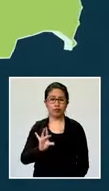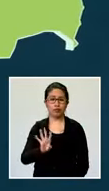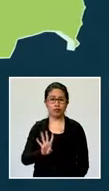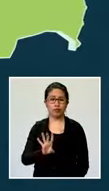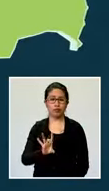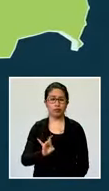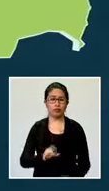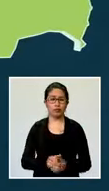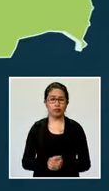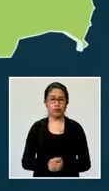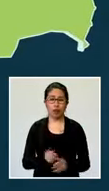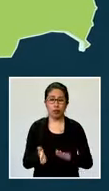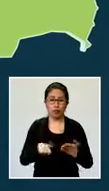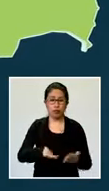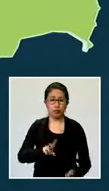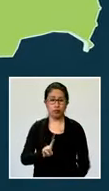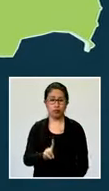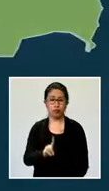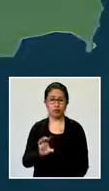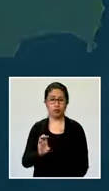decesos, 149.